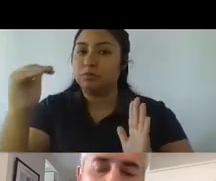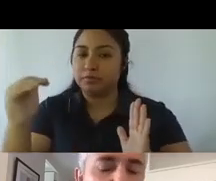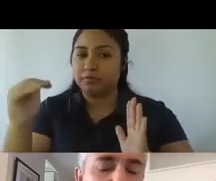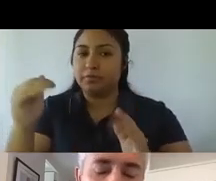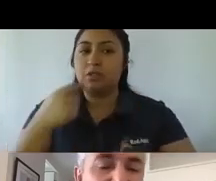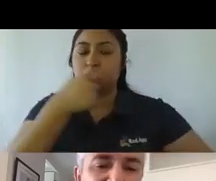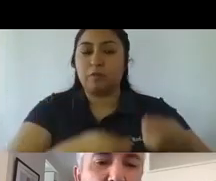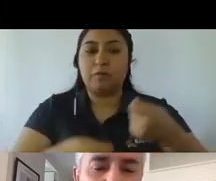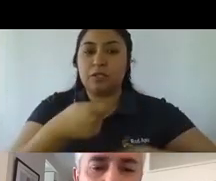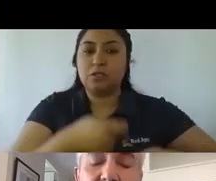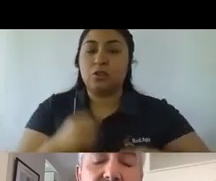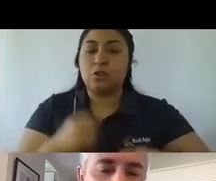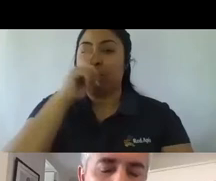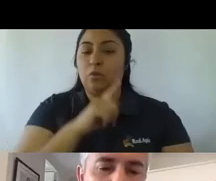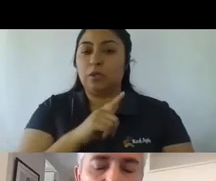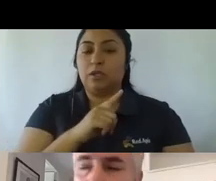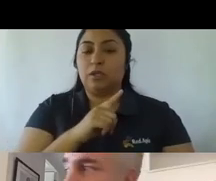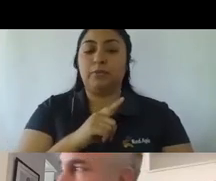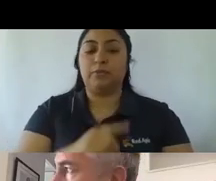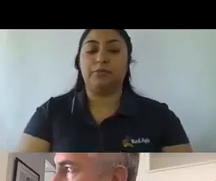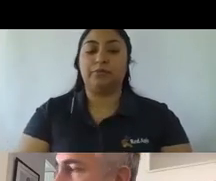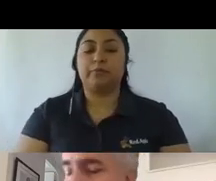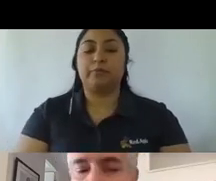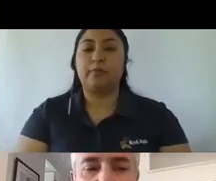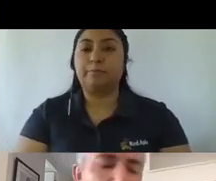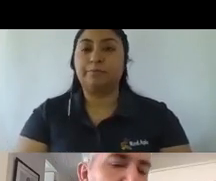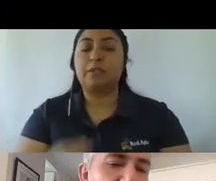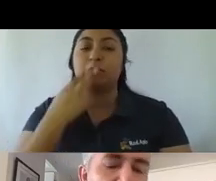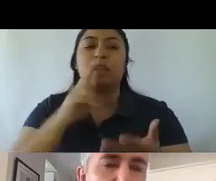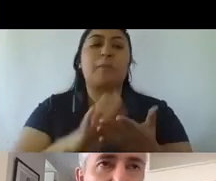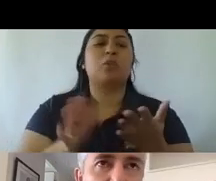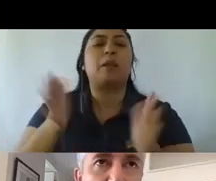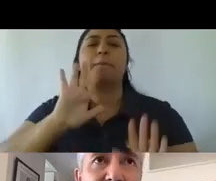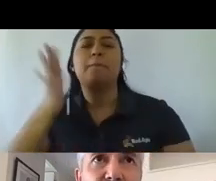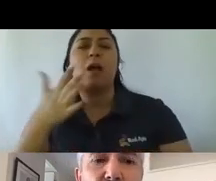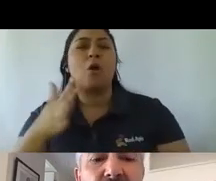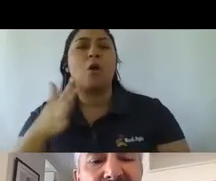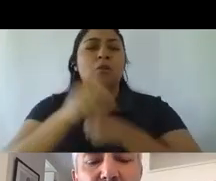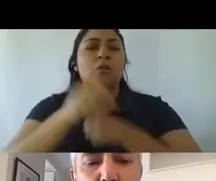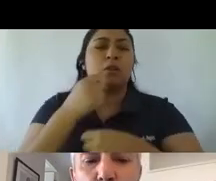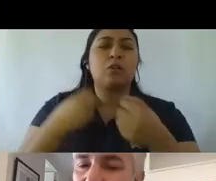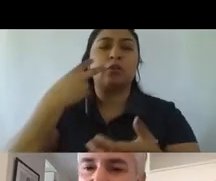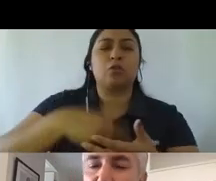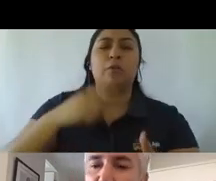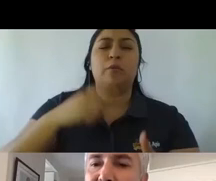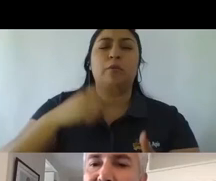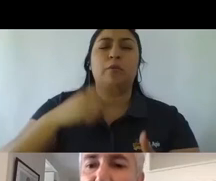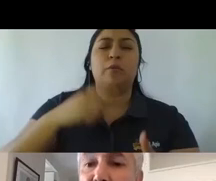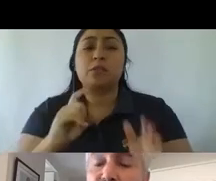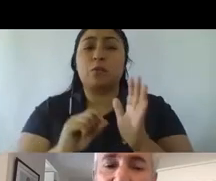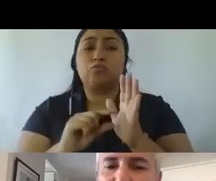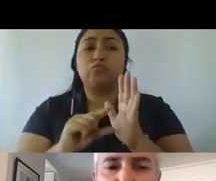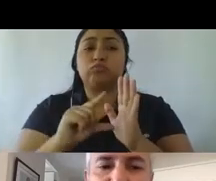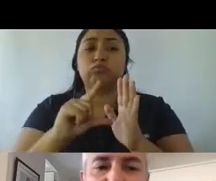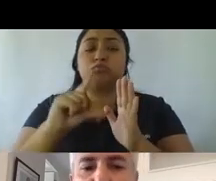se reporta. Y se reporta desde el año 2007. Siempre ha mostrado incrementos, incluso este año 2019.